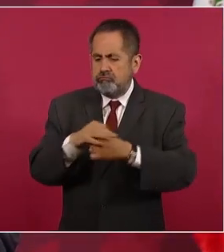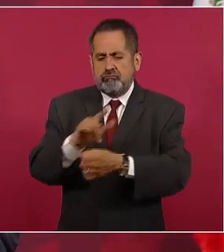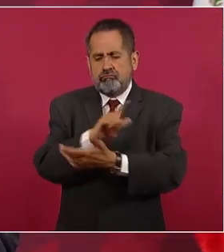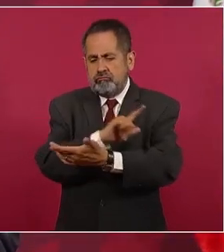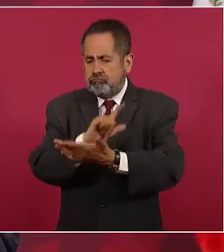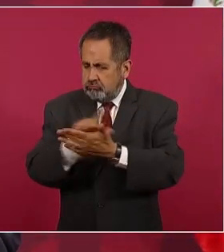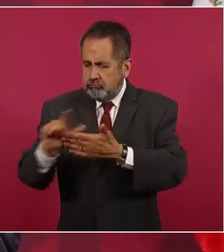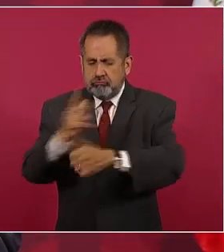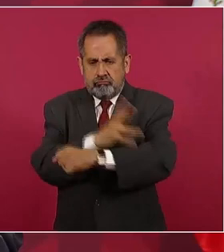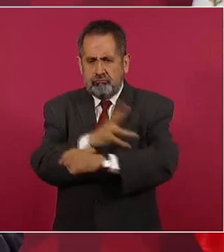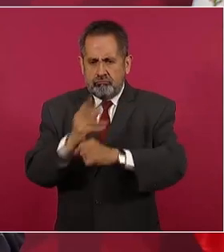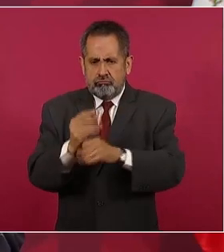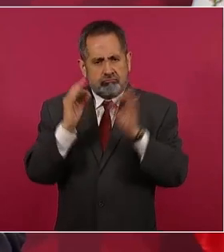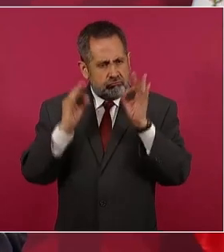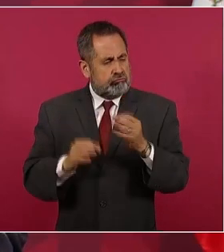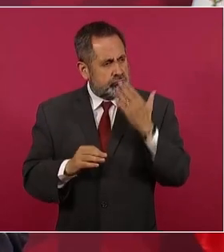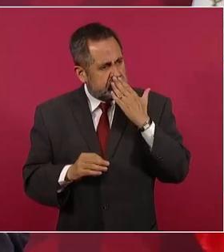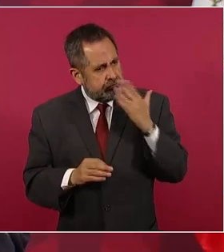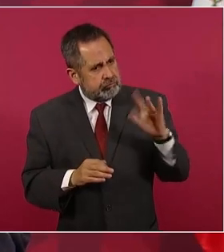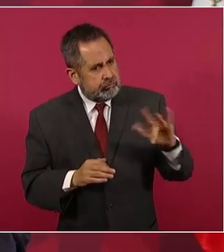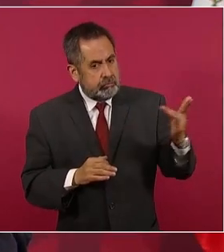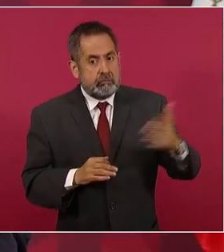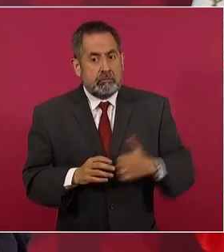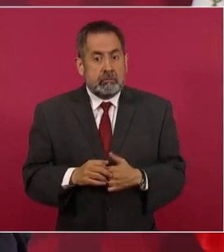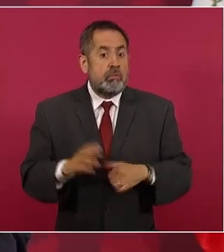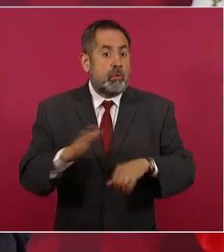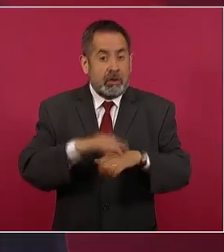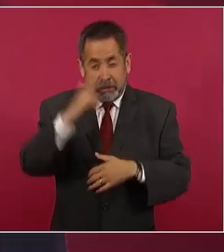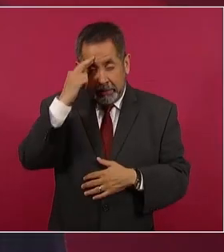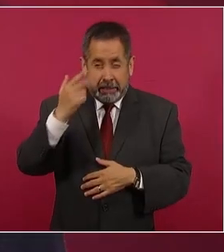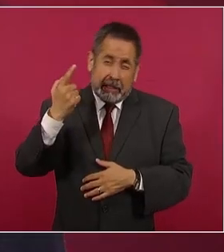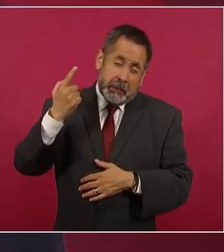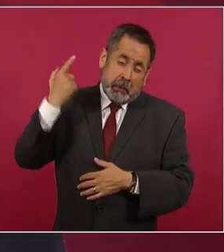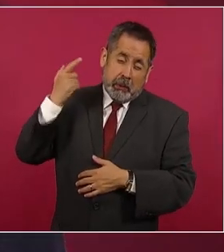a mí me hicieron fraude